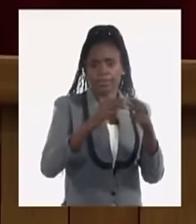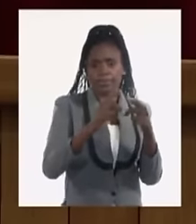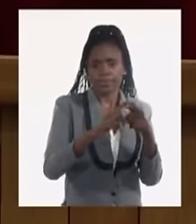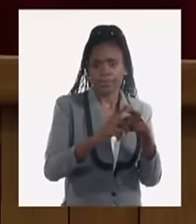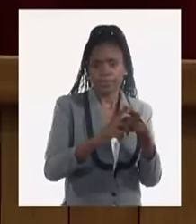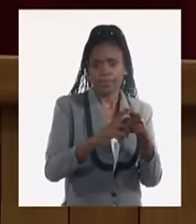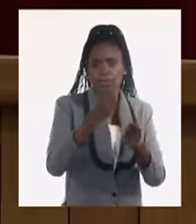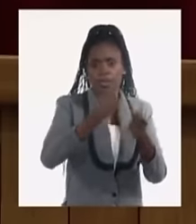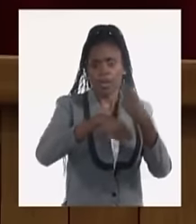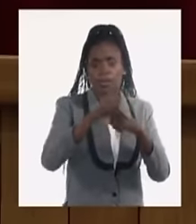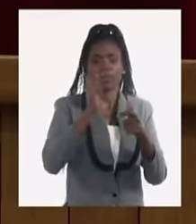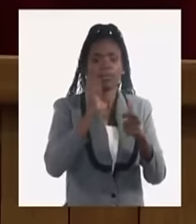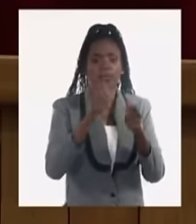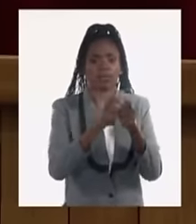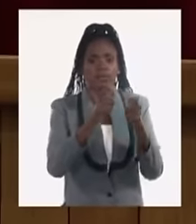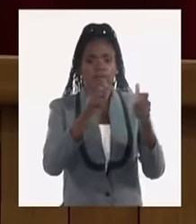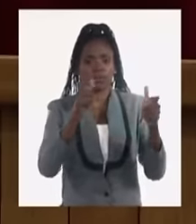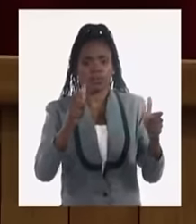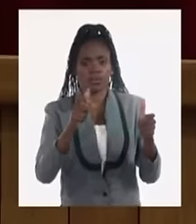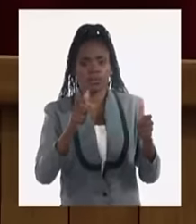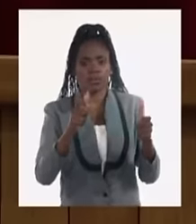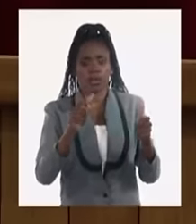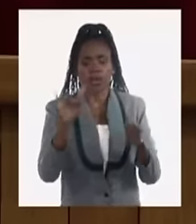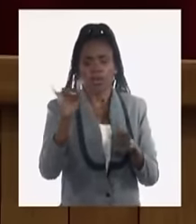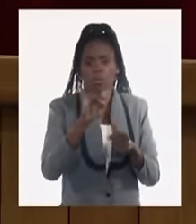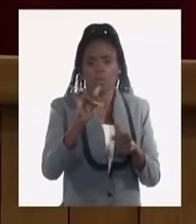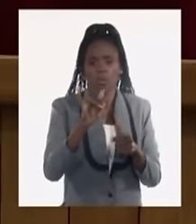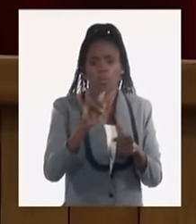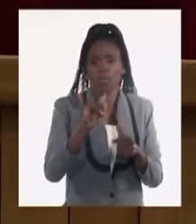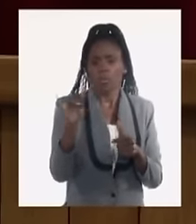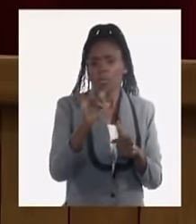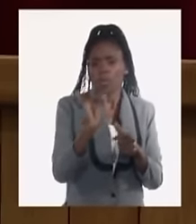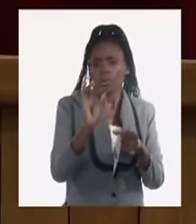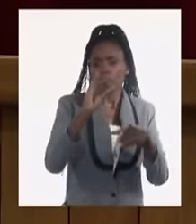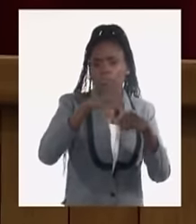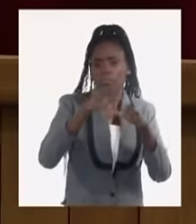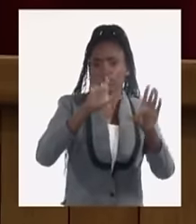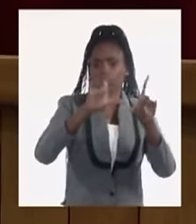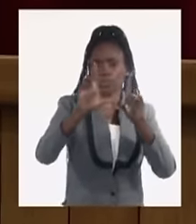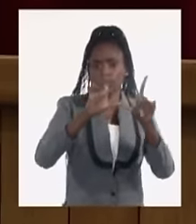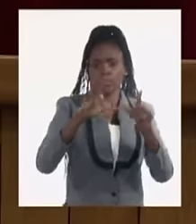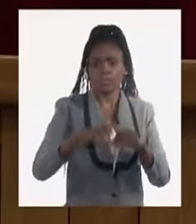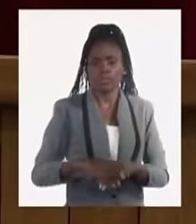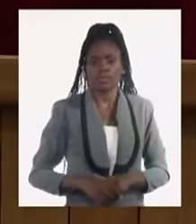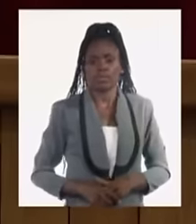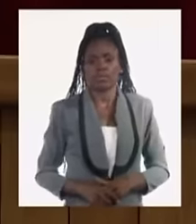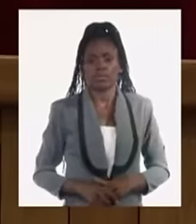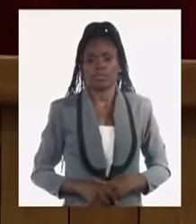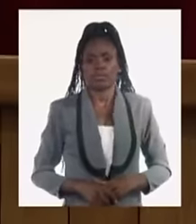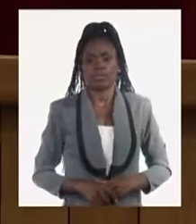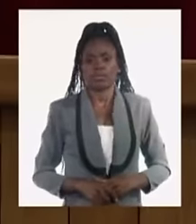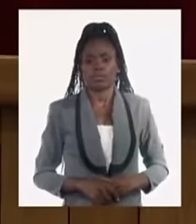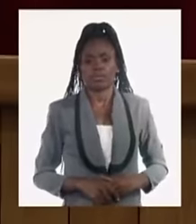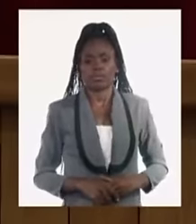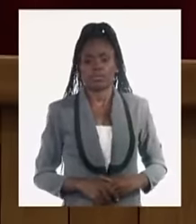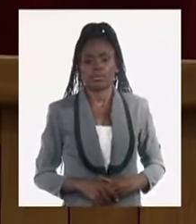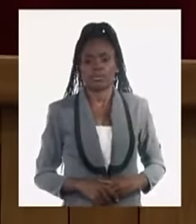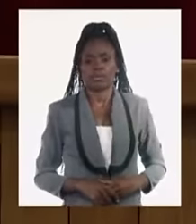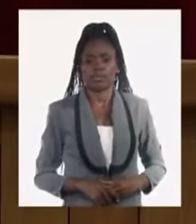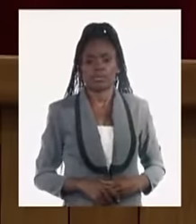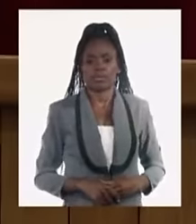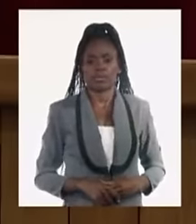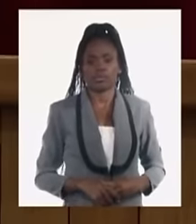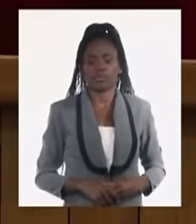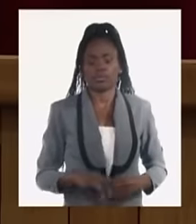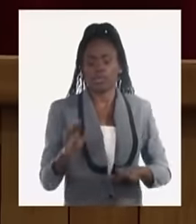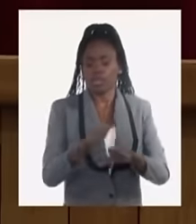ventas mayoristas e incluso a operar mercados minoristas con una oferta de